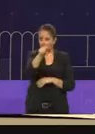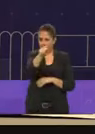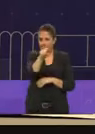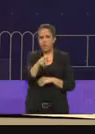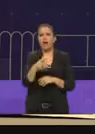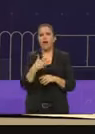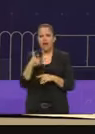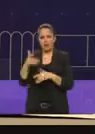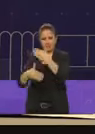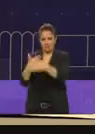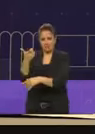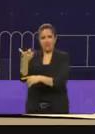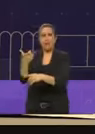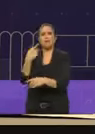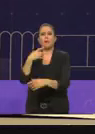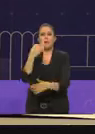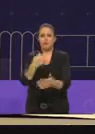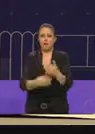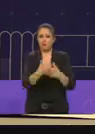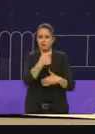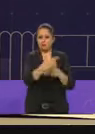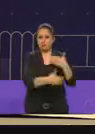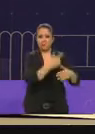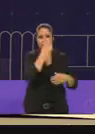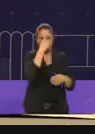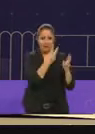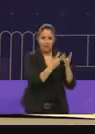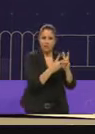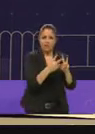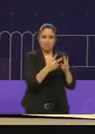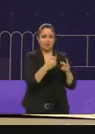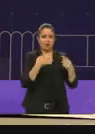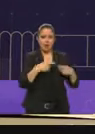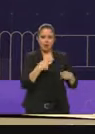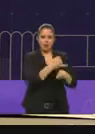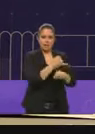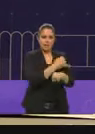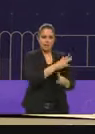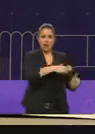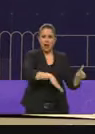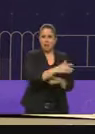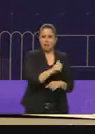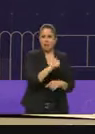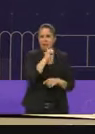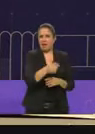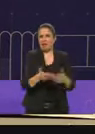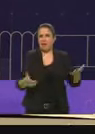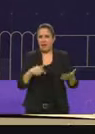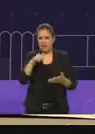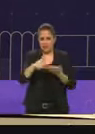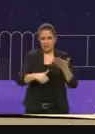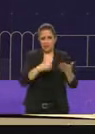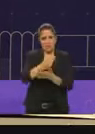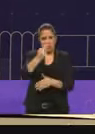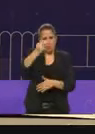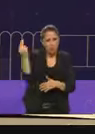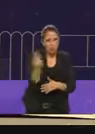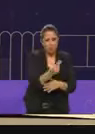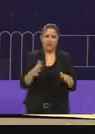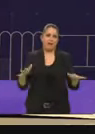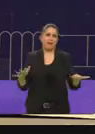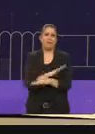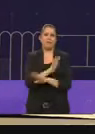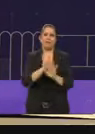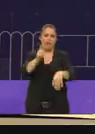económico pero no hubo desarrollo económico para las vecinas y los vecinos de Iztapalapa esta ciudad requiere un cambio urgente se les